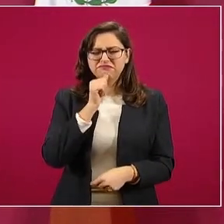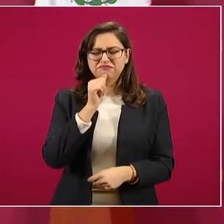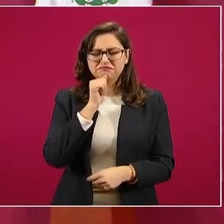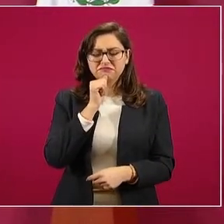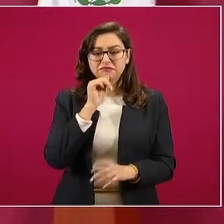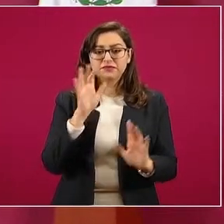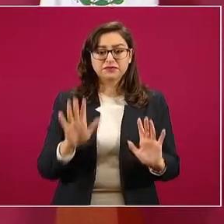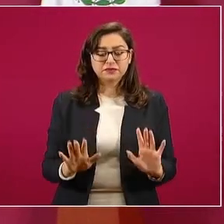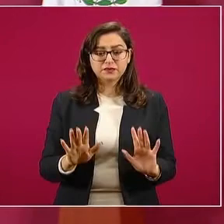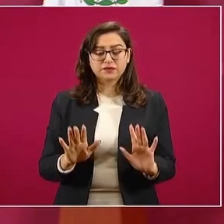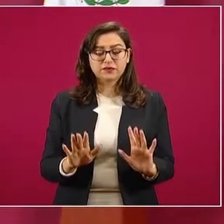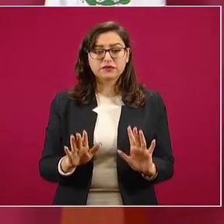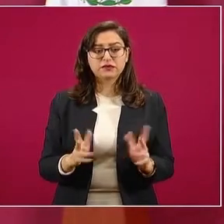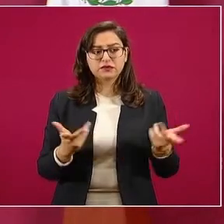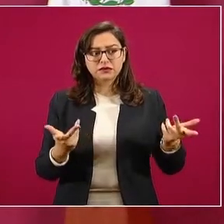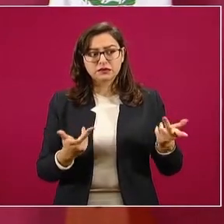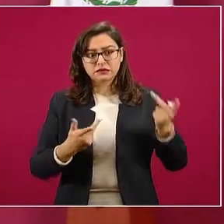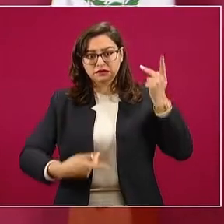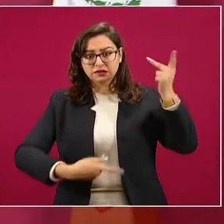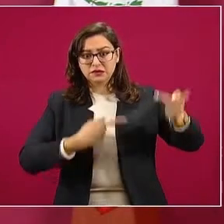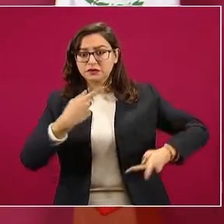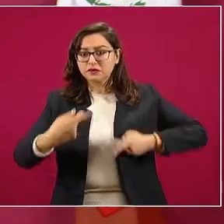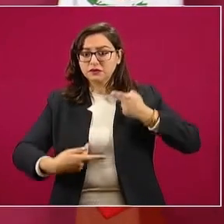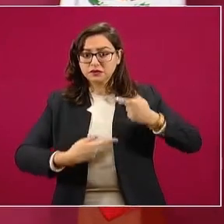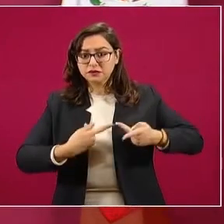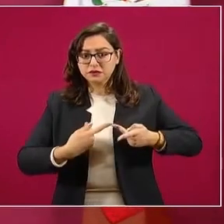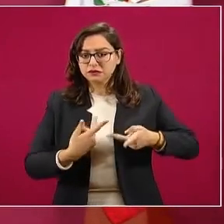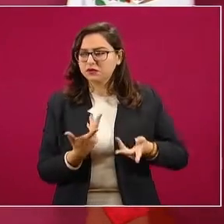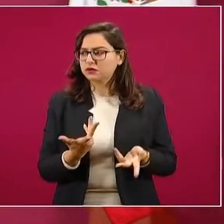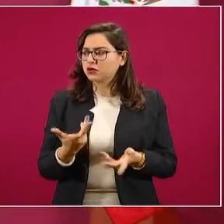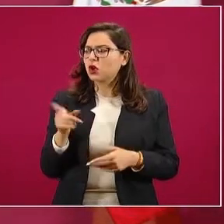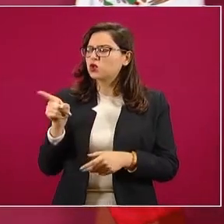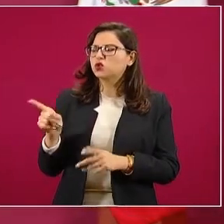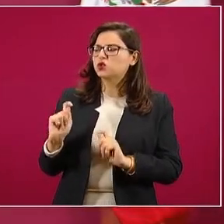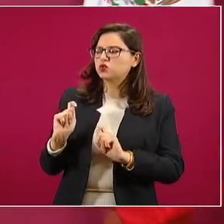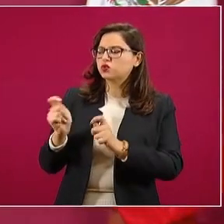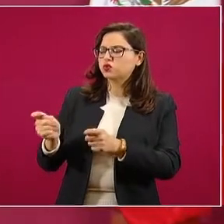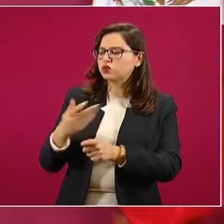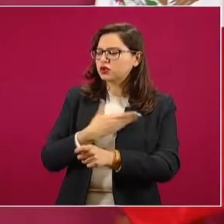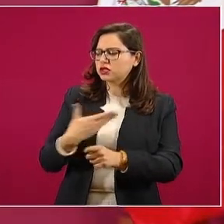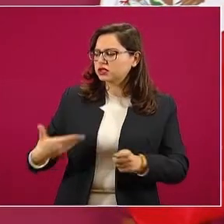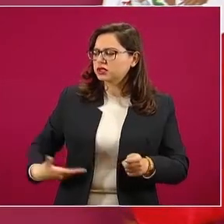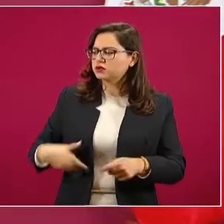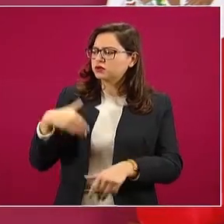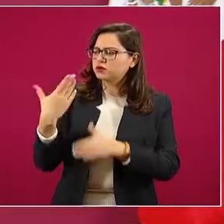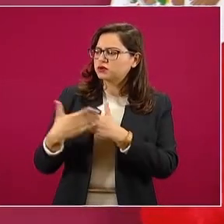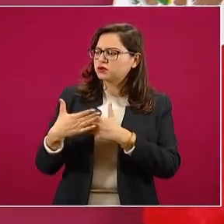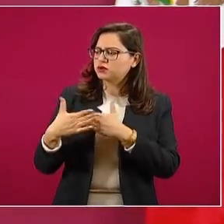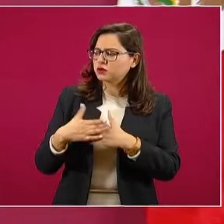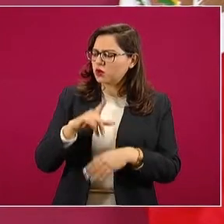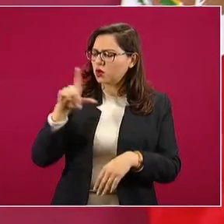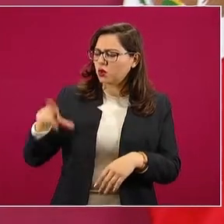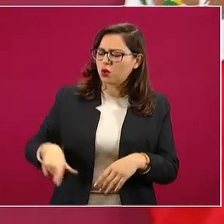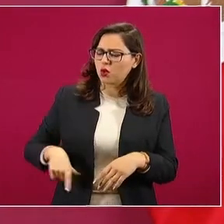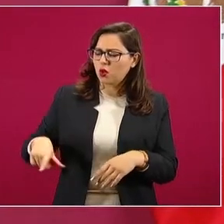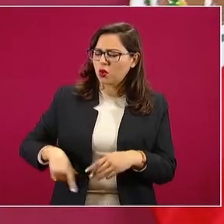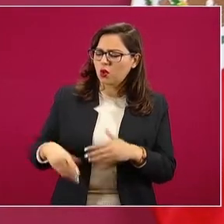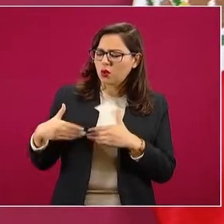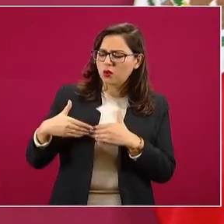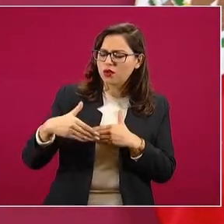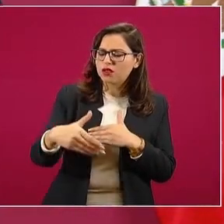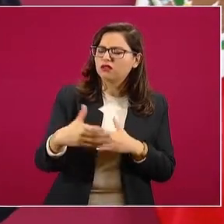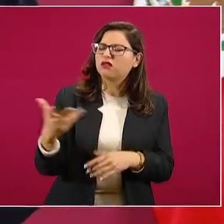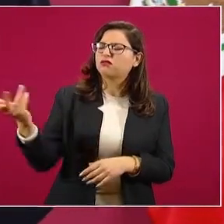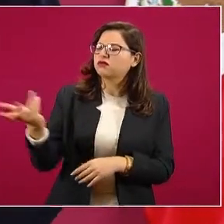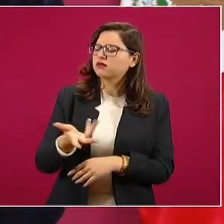preguntan qué va a hacer el gobierno y que